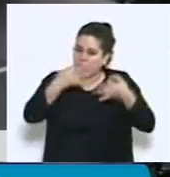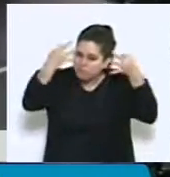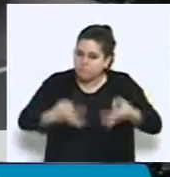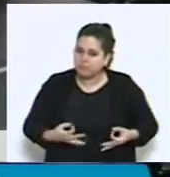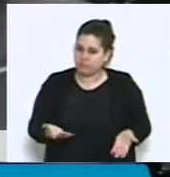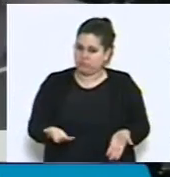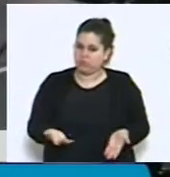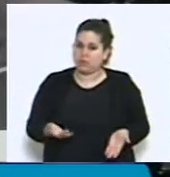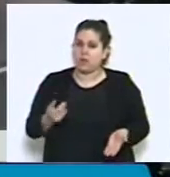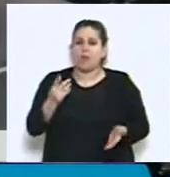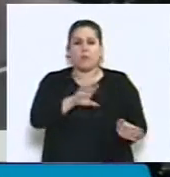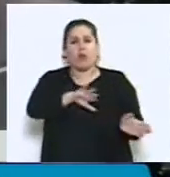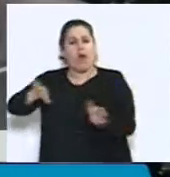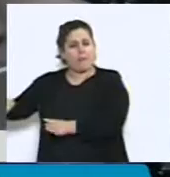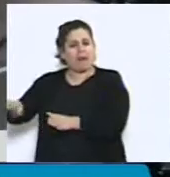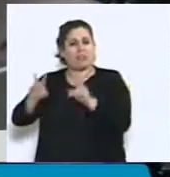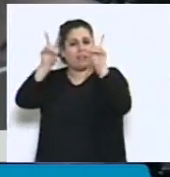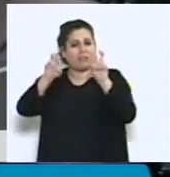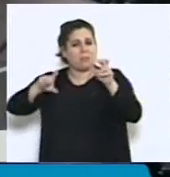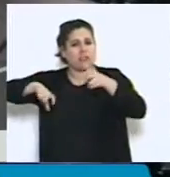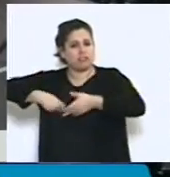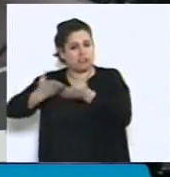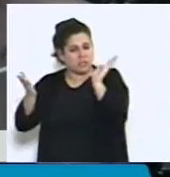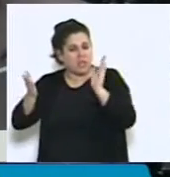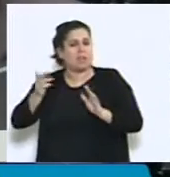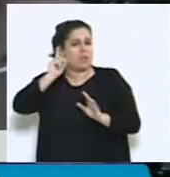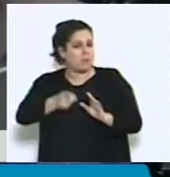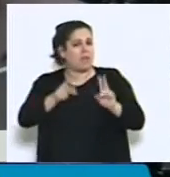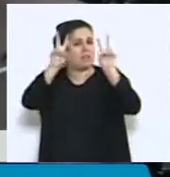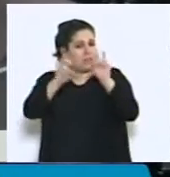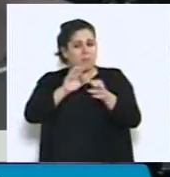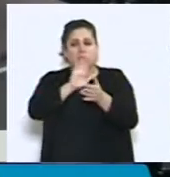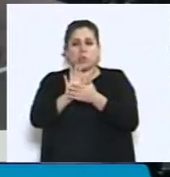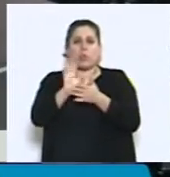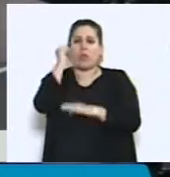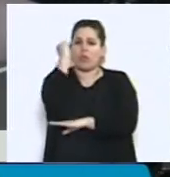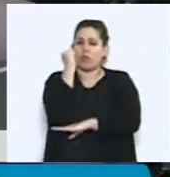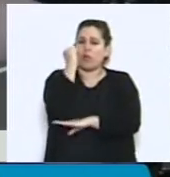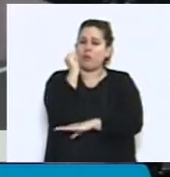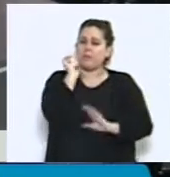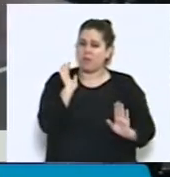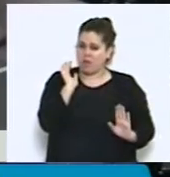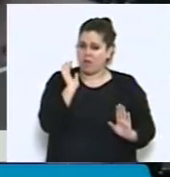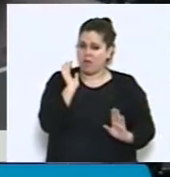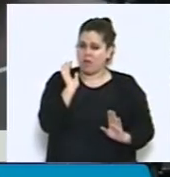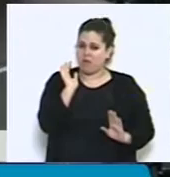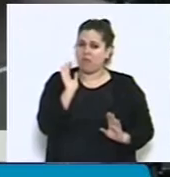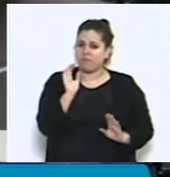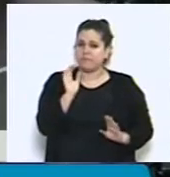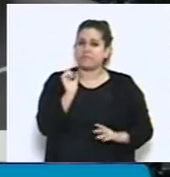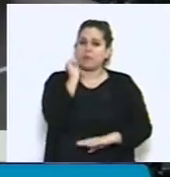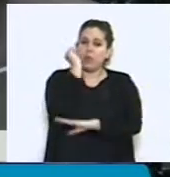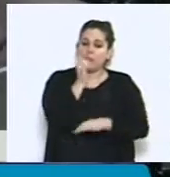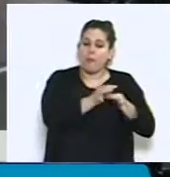además del tema social, está el tema económico, lo que ha significado en todos